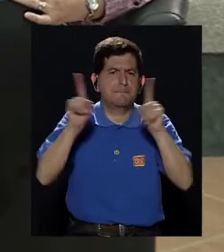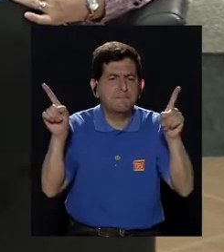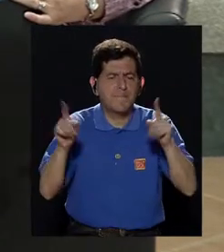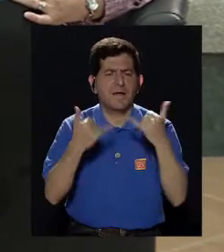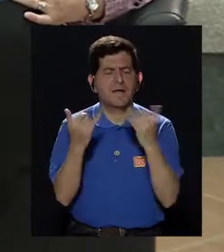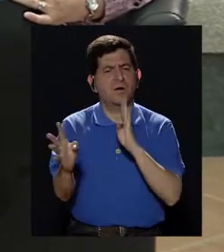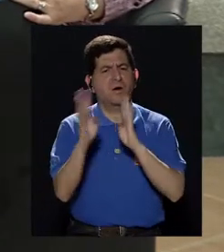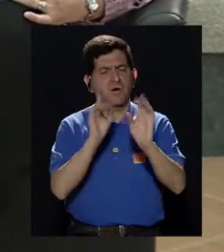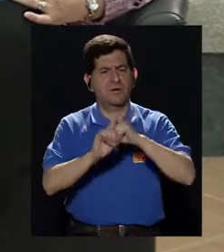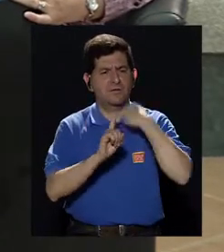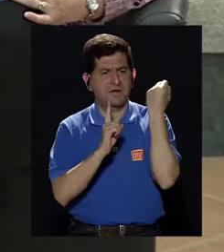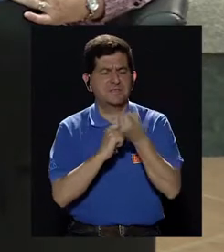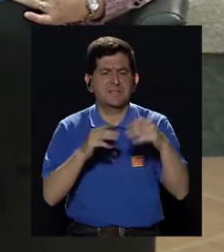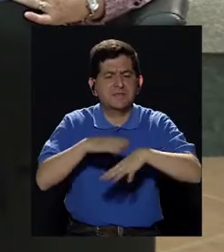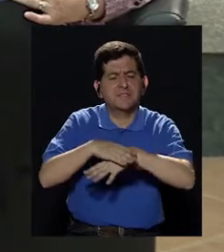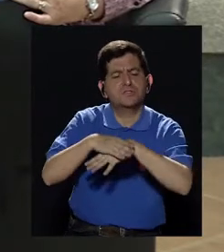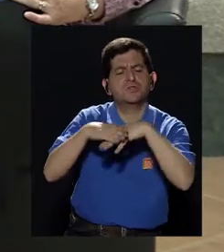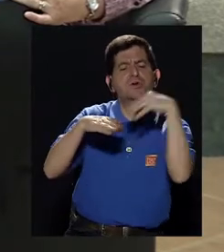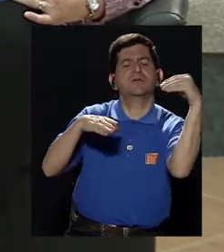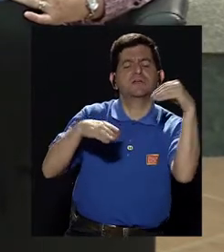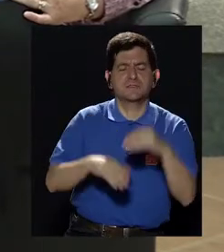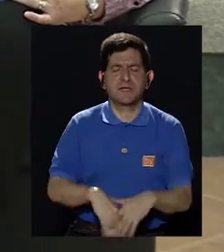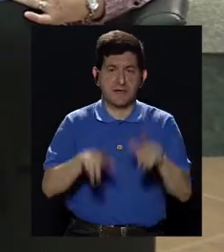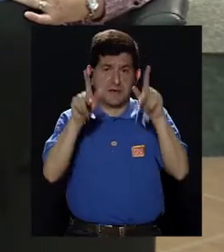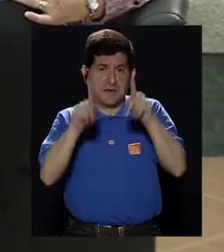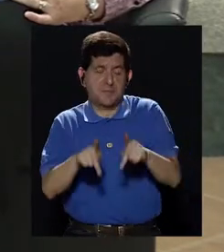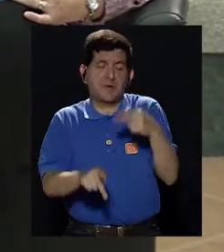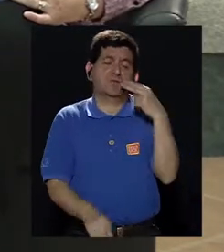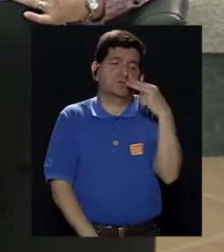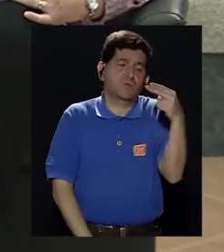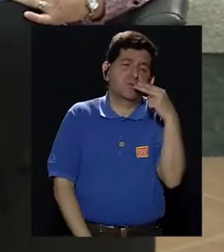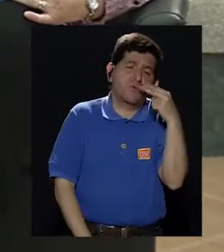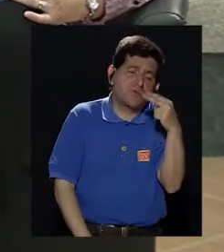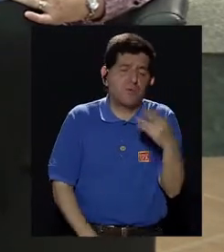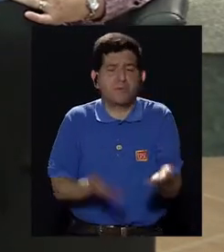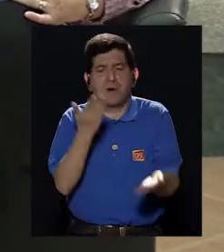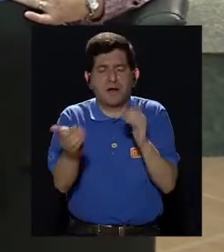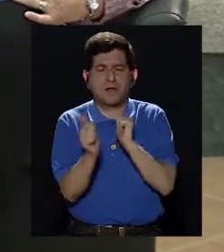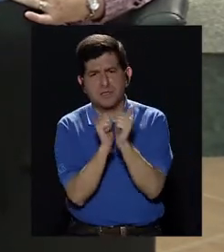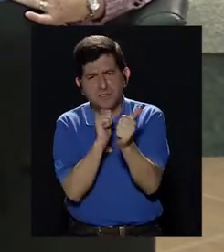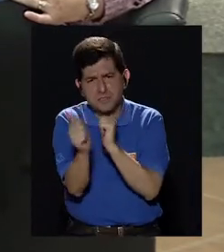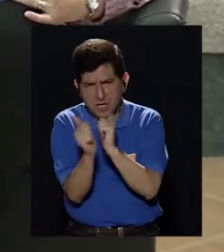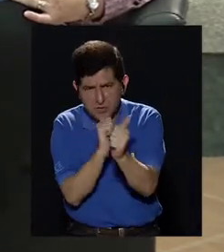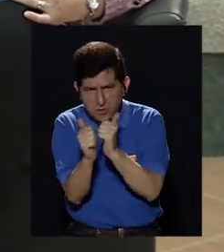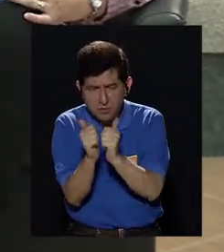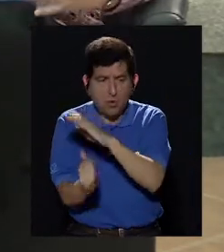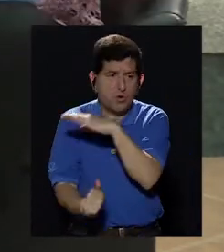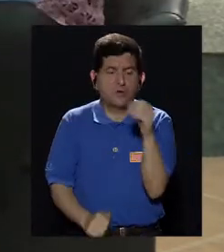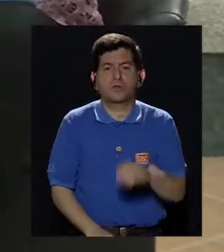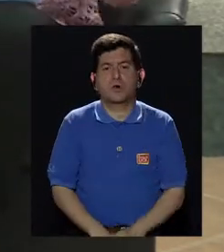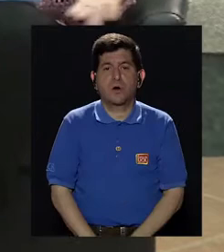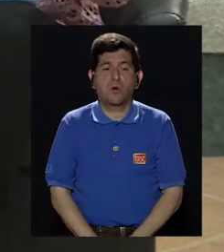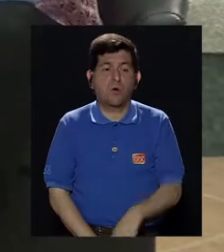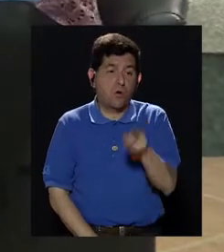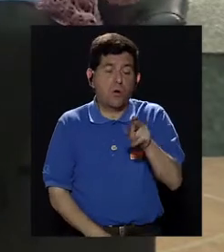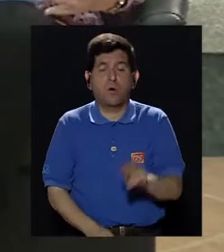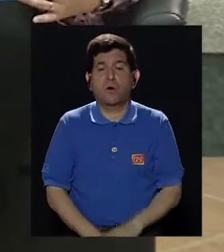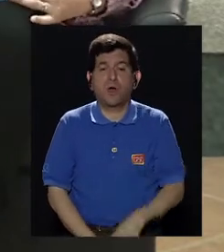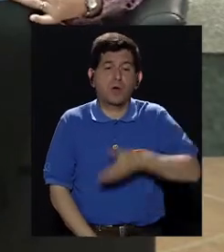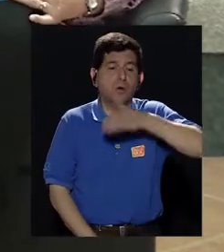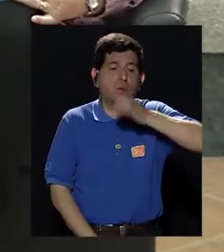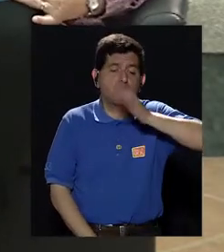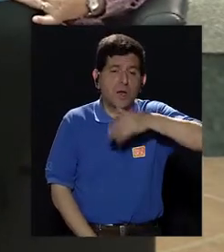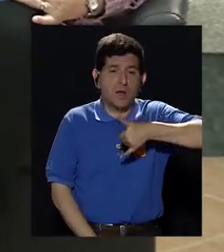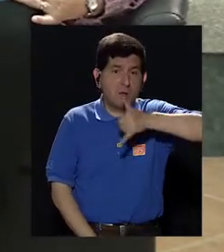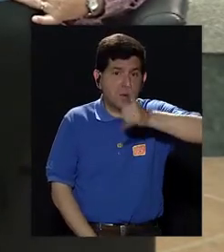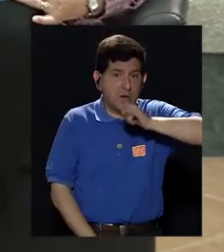esas condiciones externas que podría decirse una persona que fuma, que hace deporte o que consume alcohol,